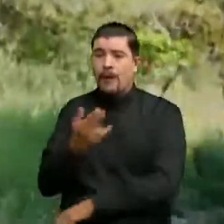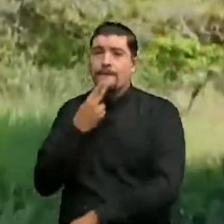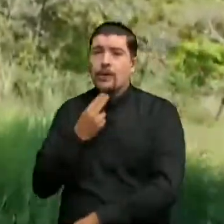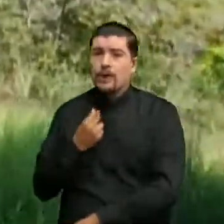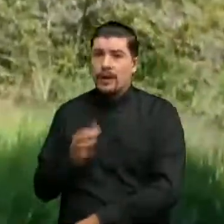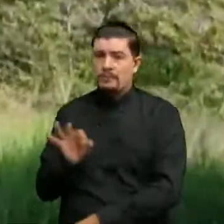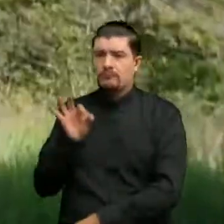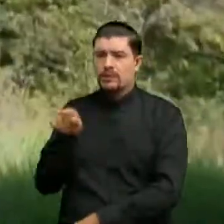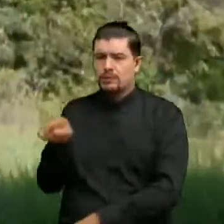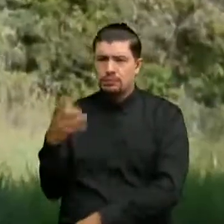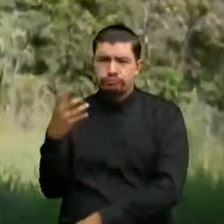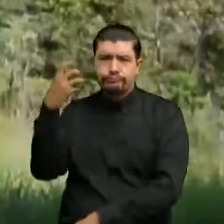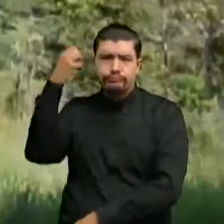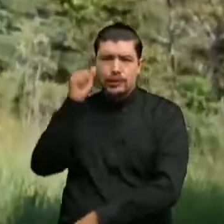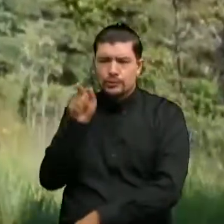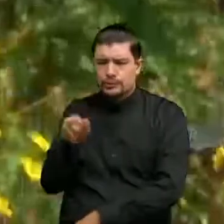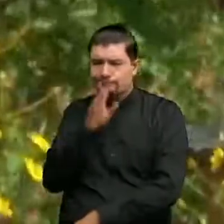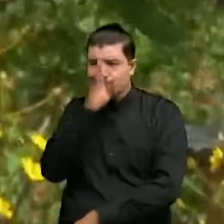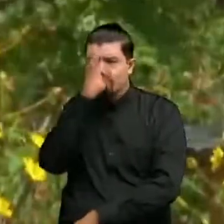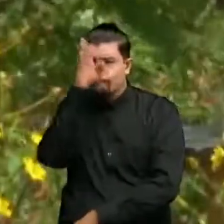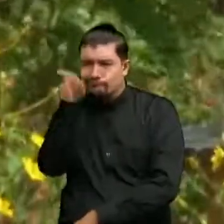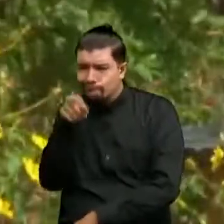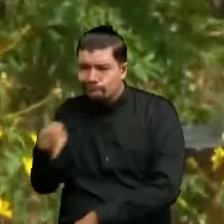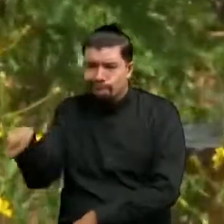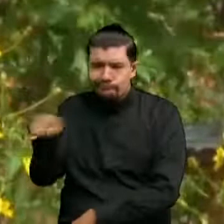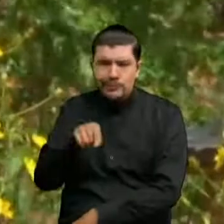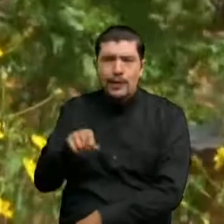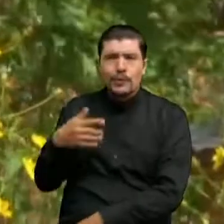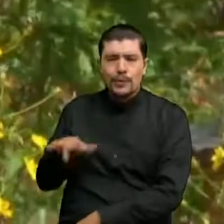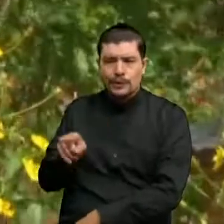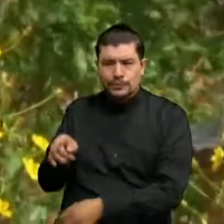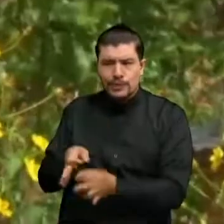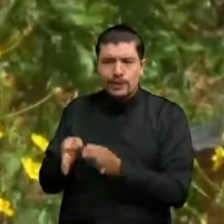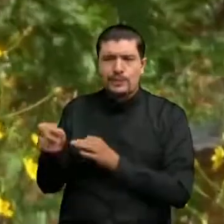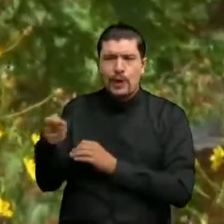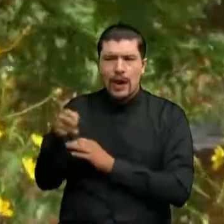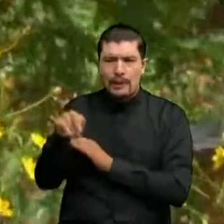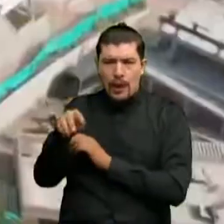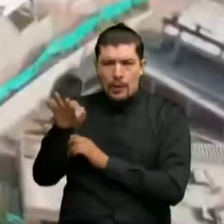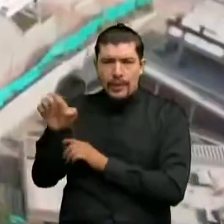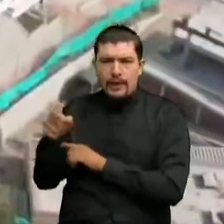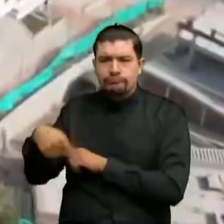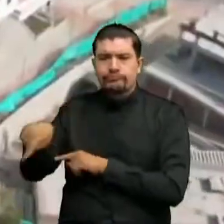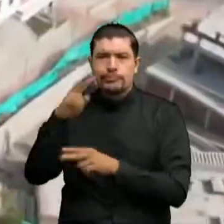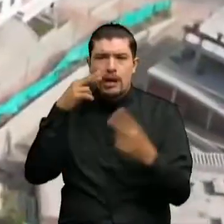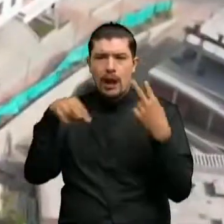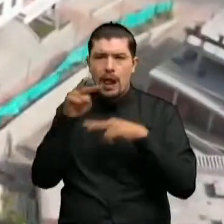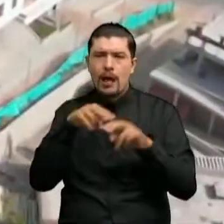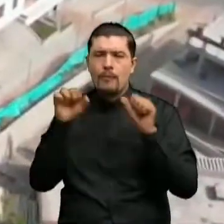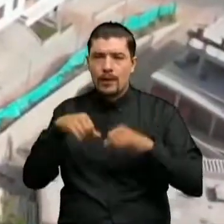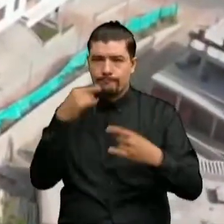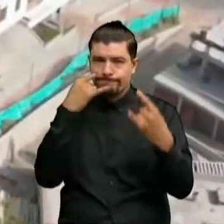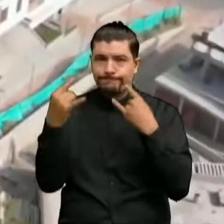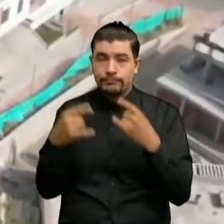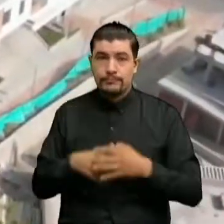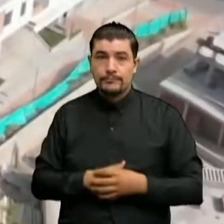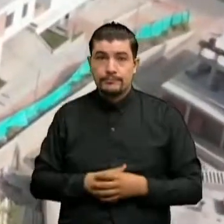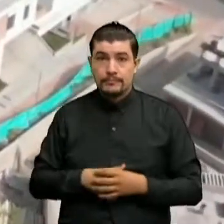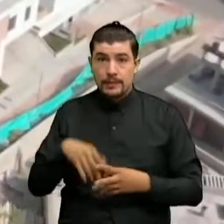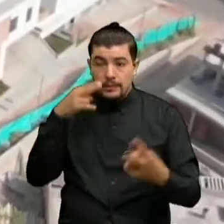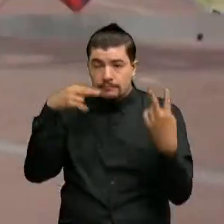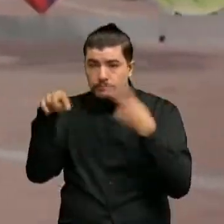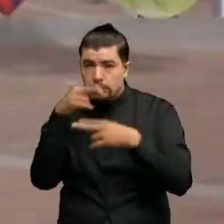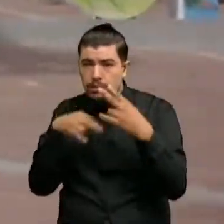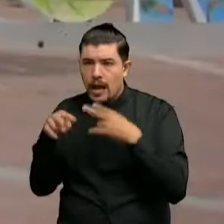Sus tradiciones, sus costumbres Y todo lo que Gramalote puede brindar hacia el turismo Potencializar el turismo como